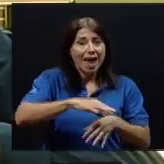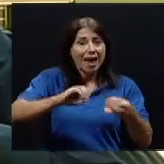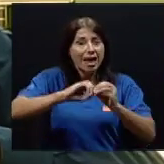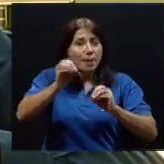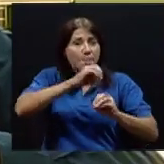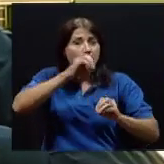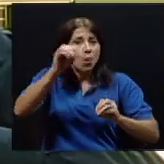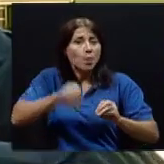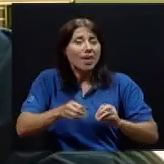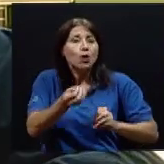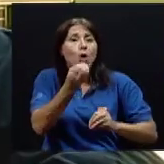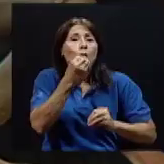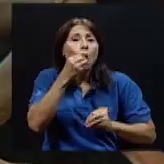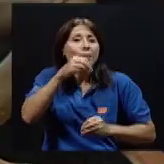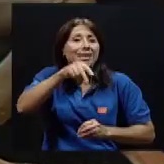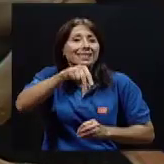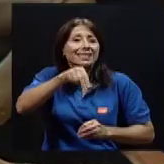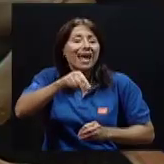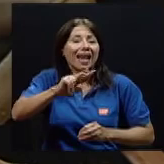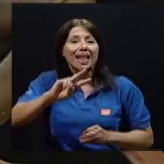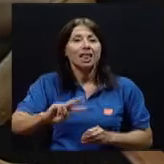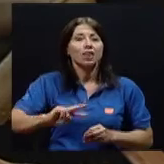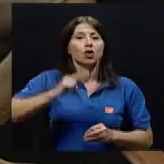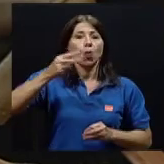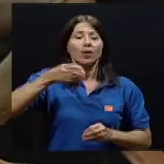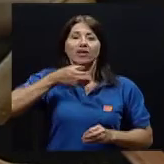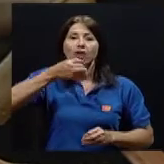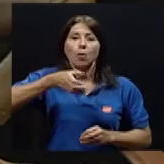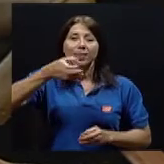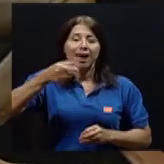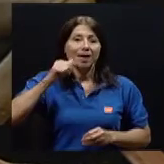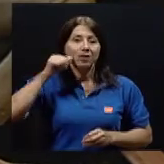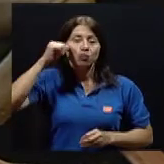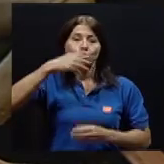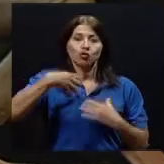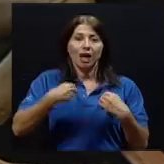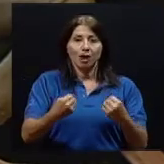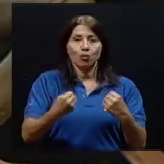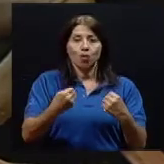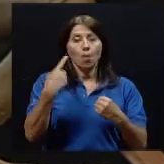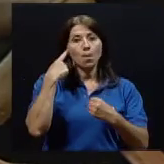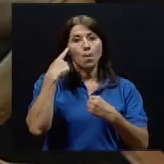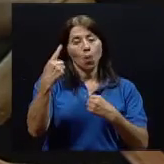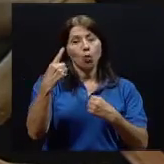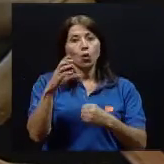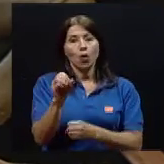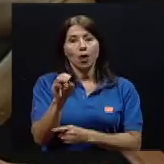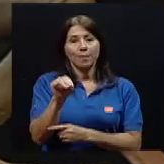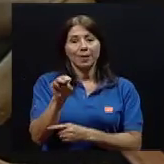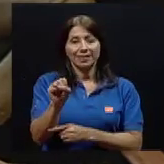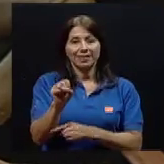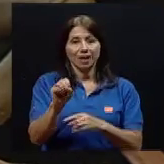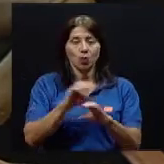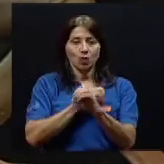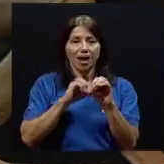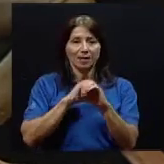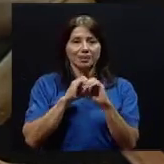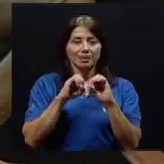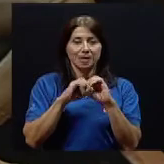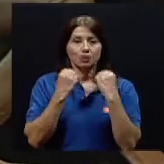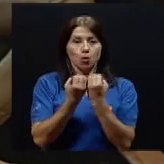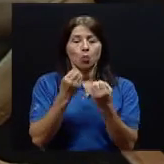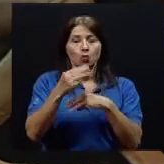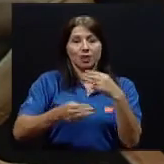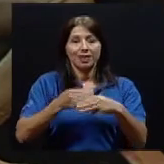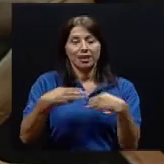que es por encima del doble de la recomendada para un adulto sano por la Organización Mundial de la Salud. Eso significa